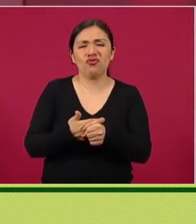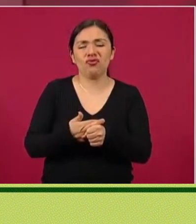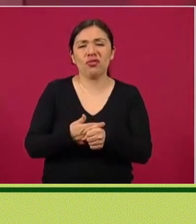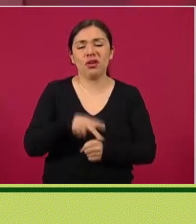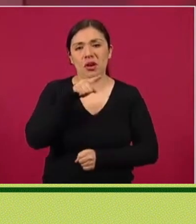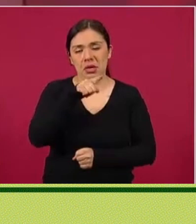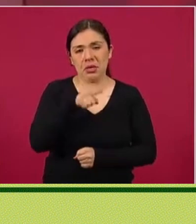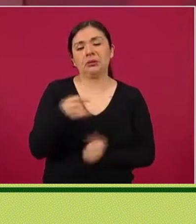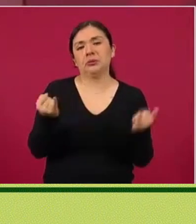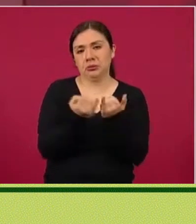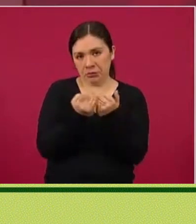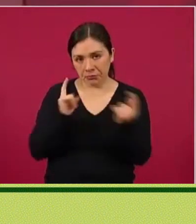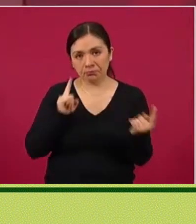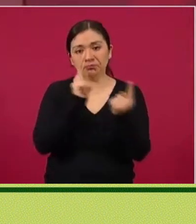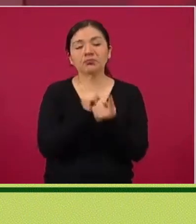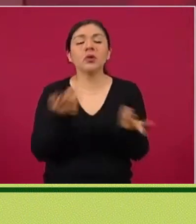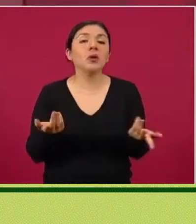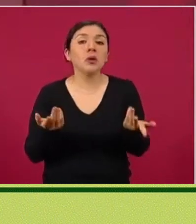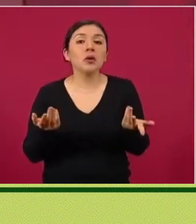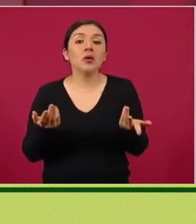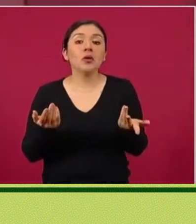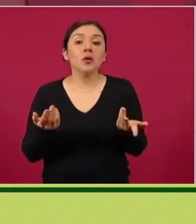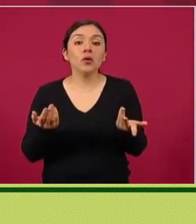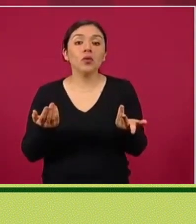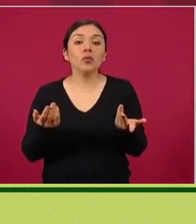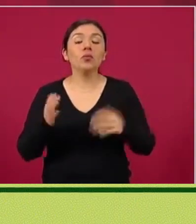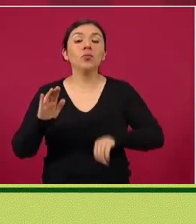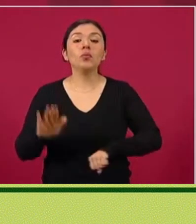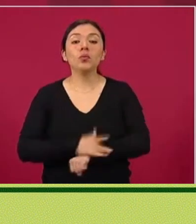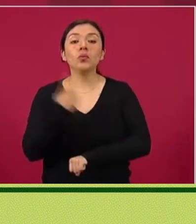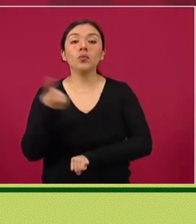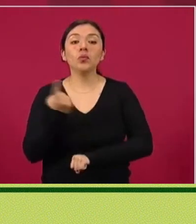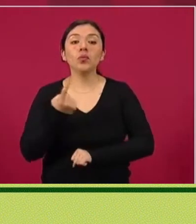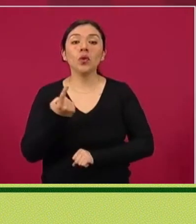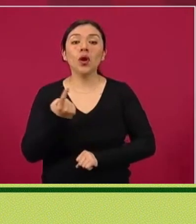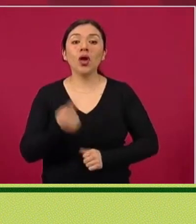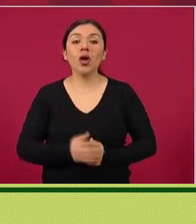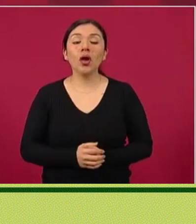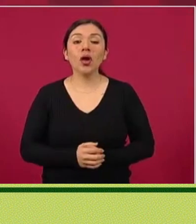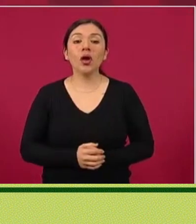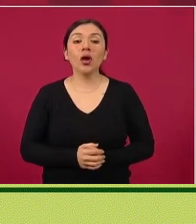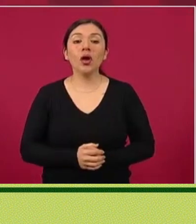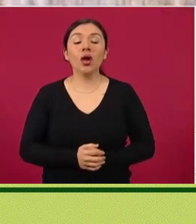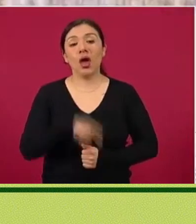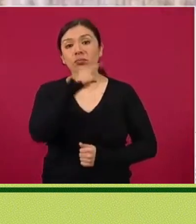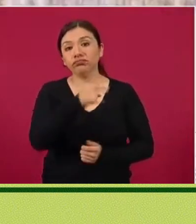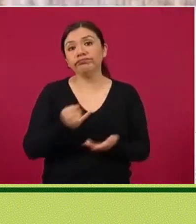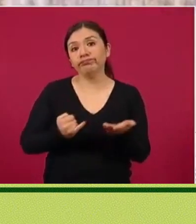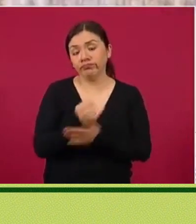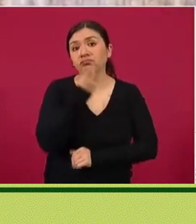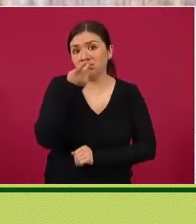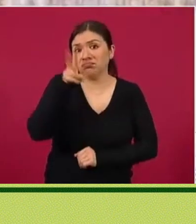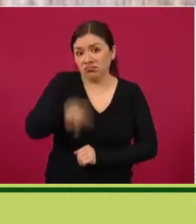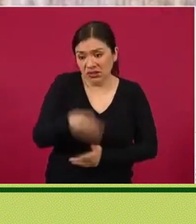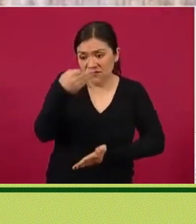como declaró que hacía falta la reforma energética,